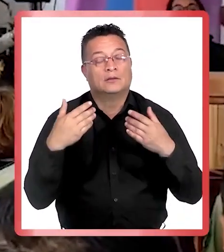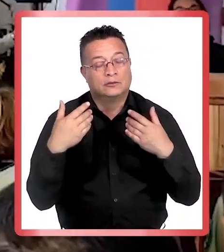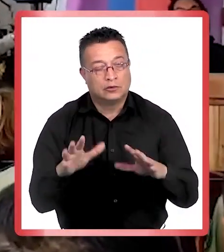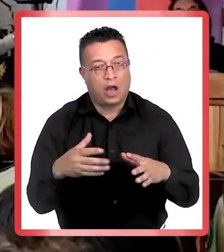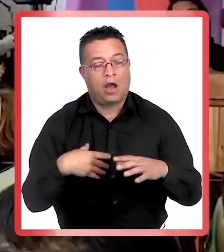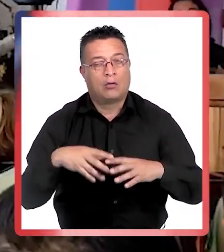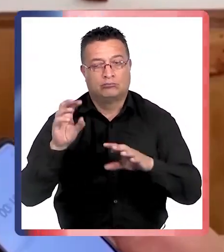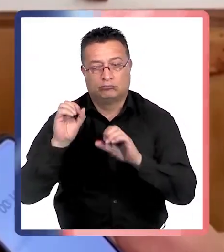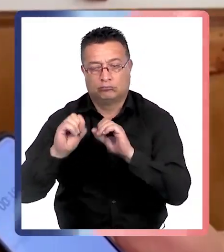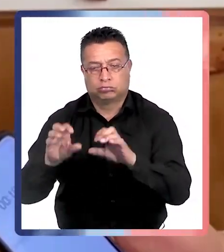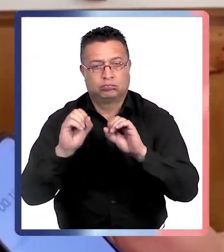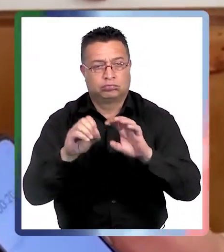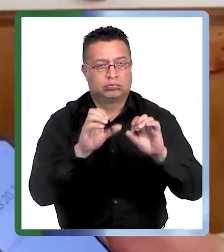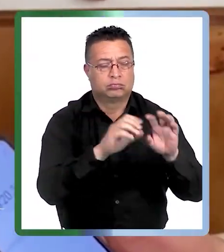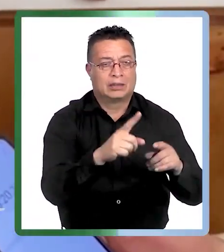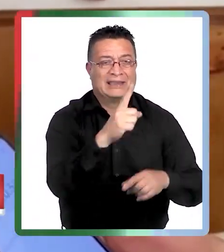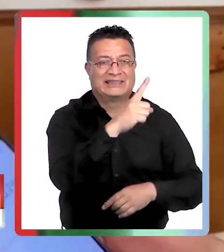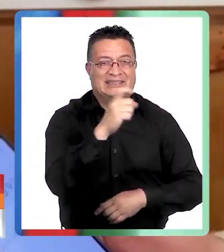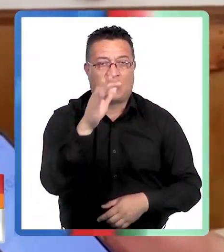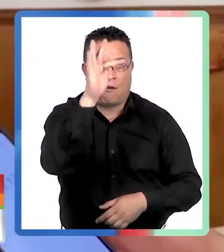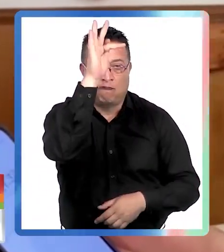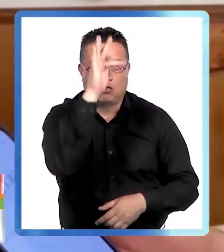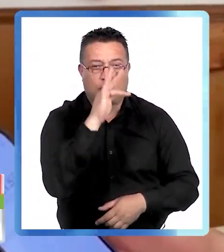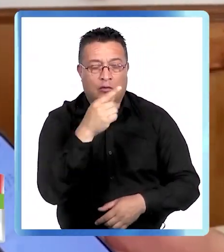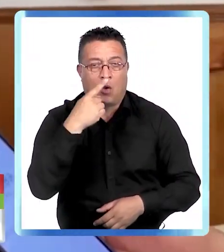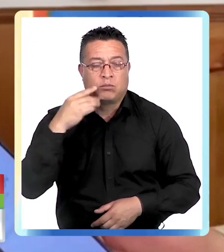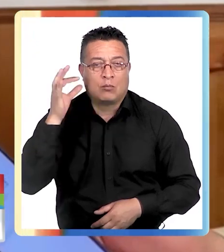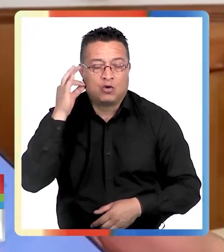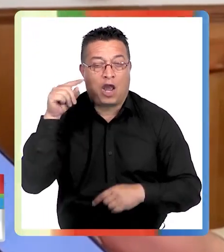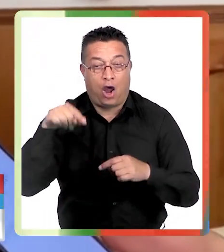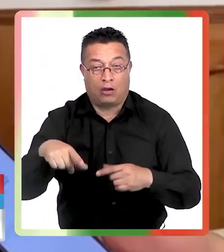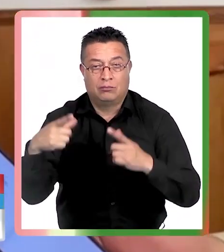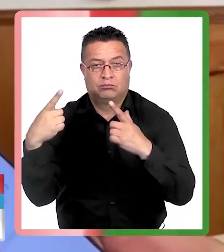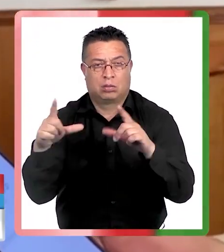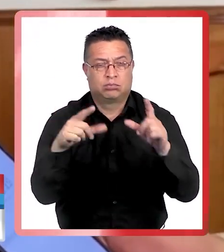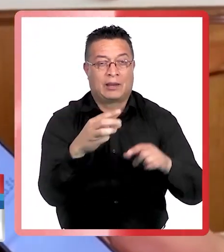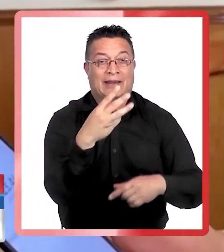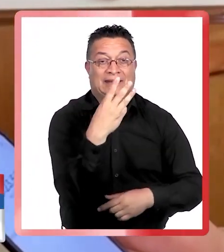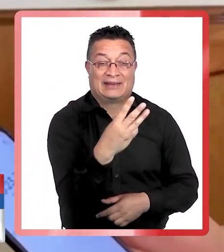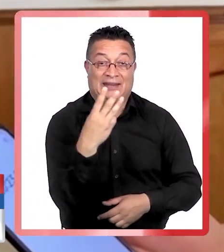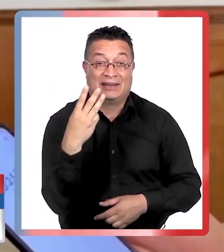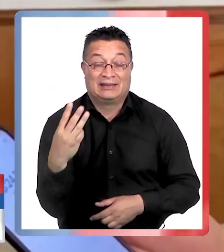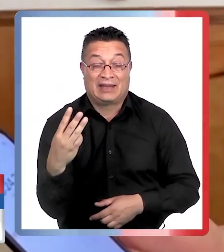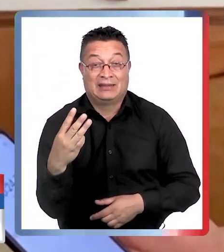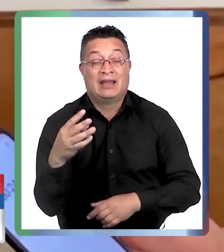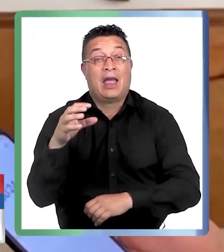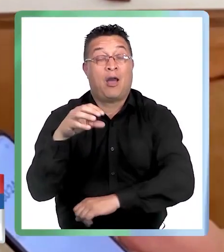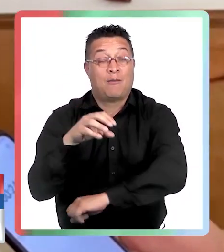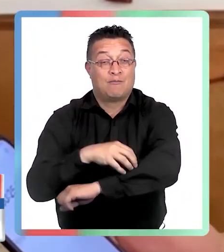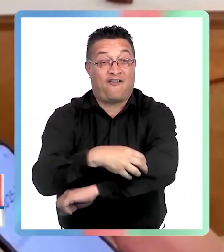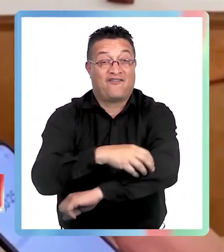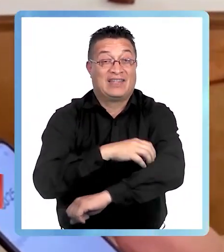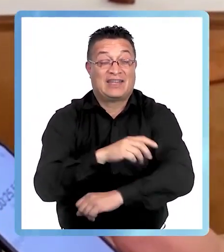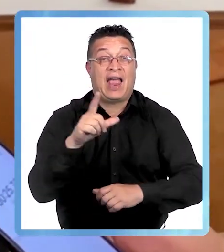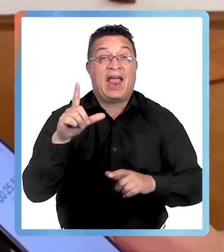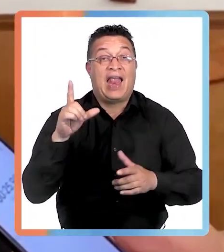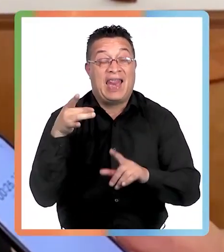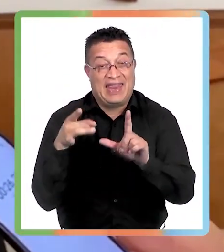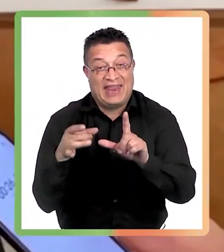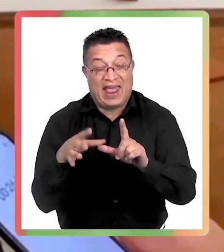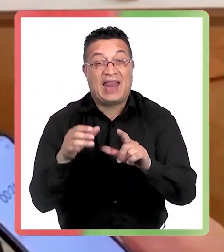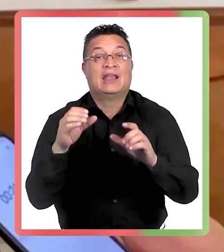ya casi 100 funcionarias y funcionarios. Hoy día certificamos 33 de las provincias de Linares y Cauquenes